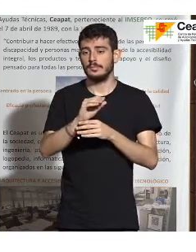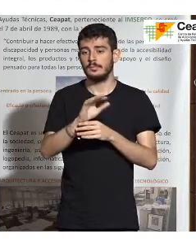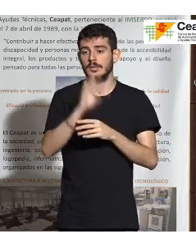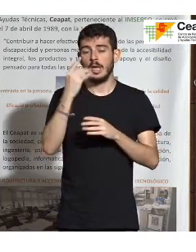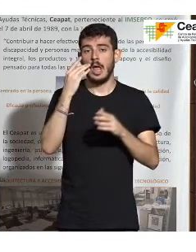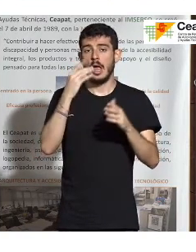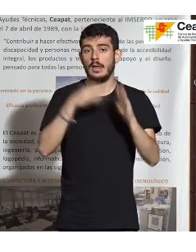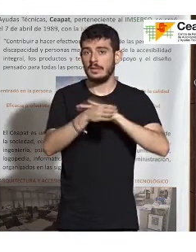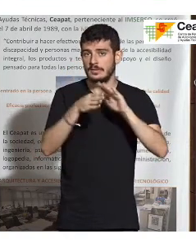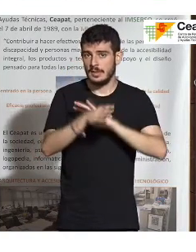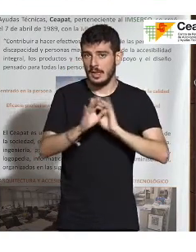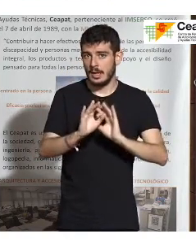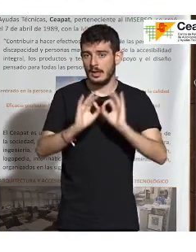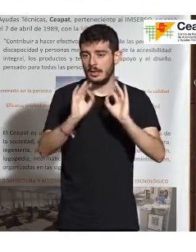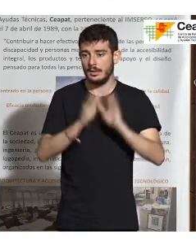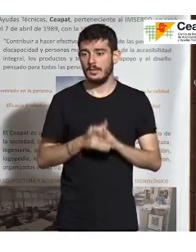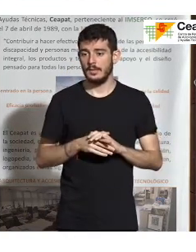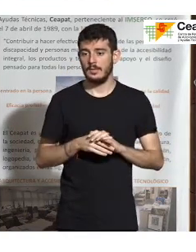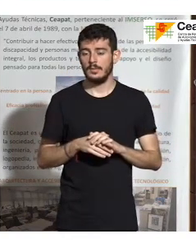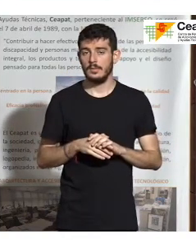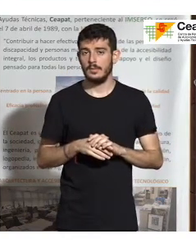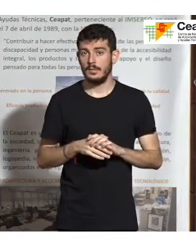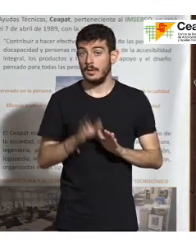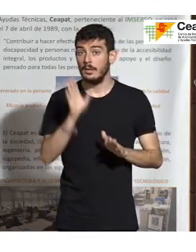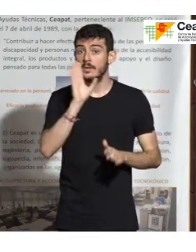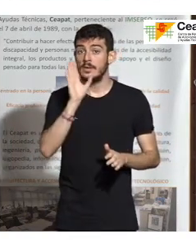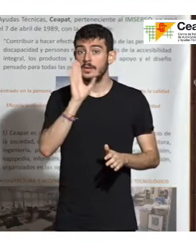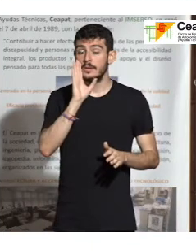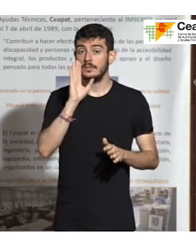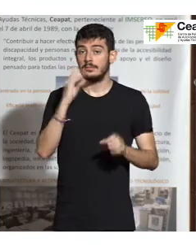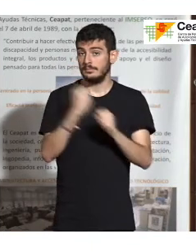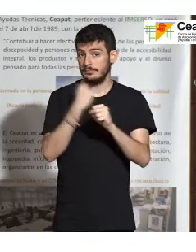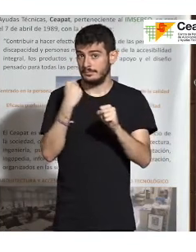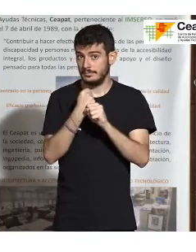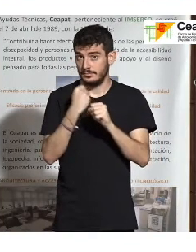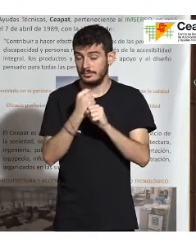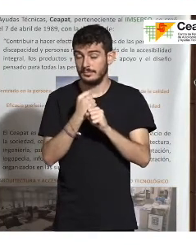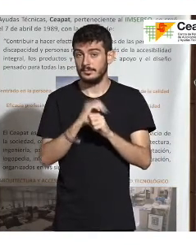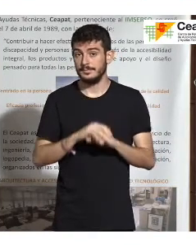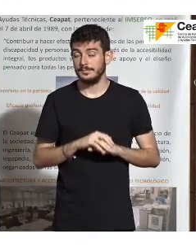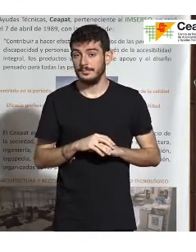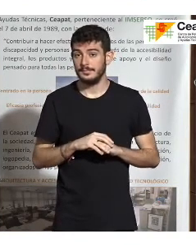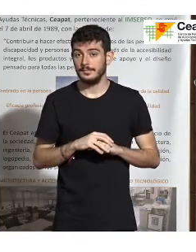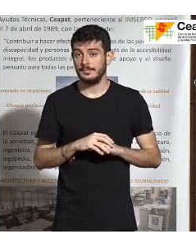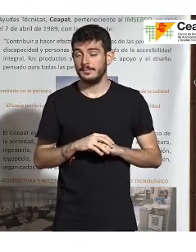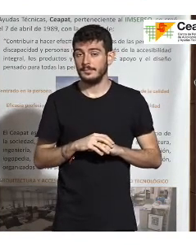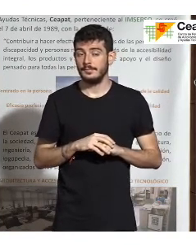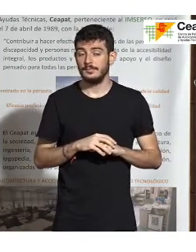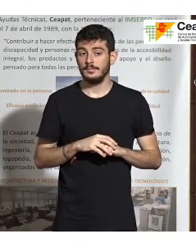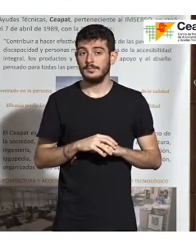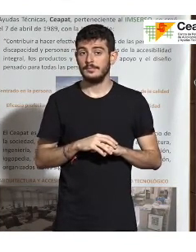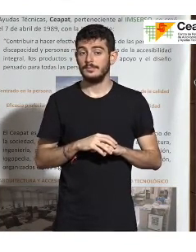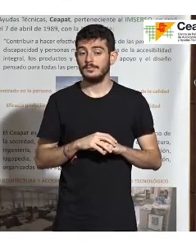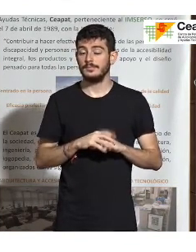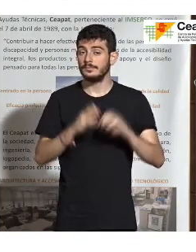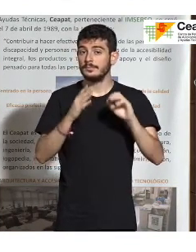accesibilidad, que es donde no teníamos, donde, como he comentado antes, hemos estado trabajando. Entrando a qué es lo que ha aportado esta